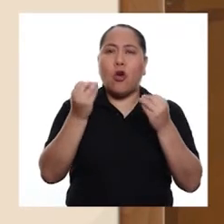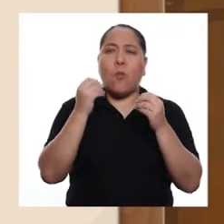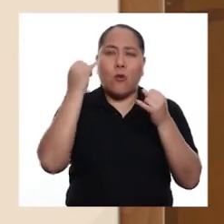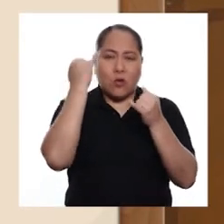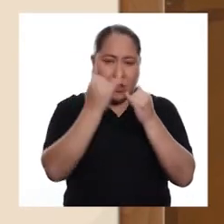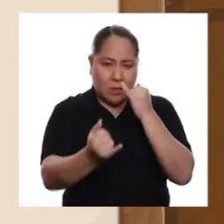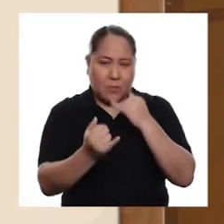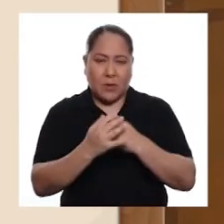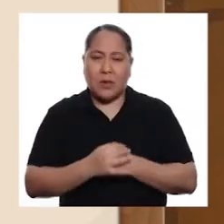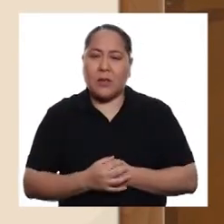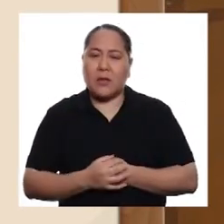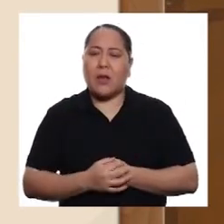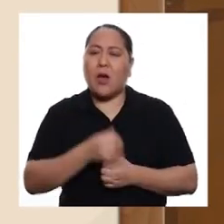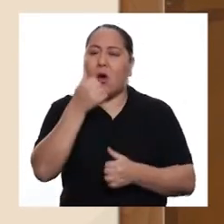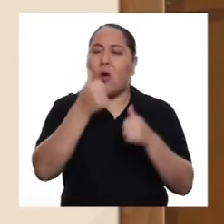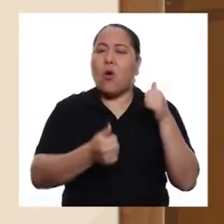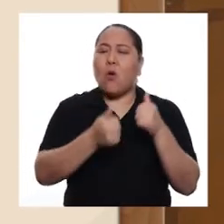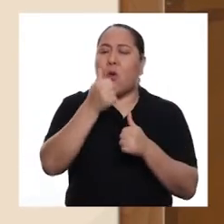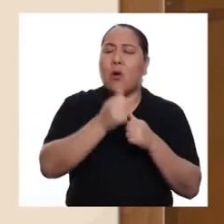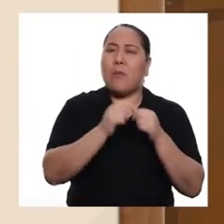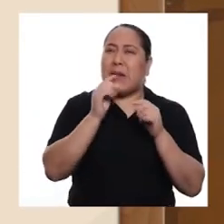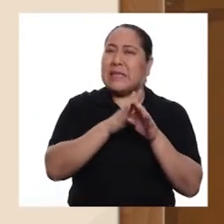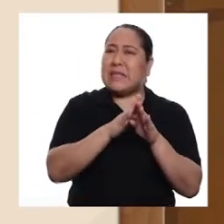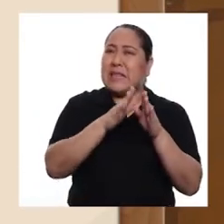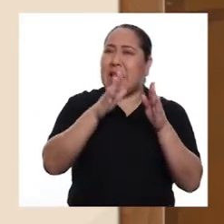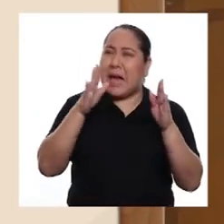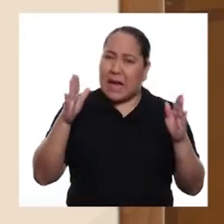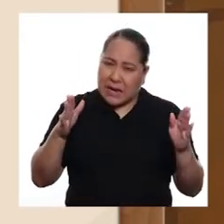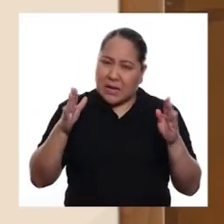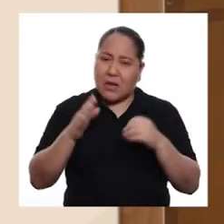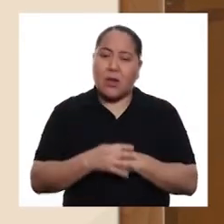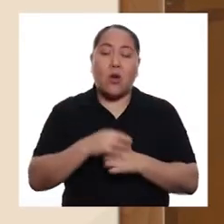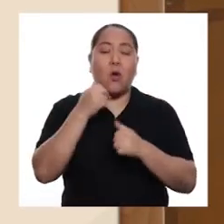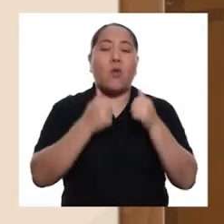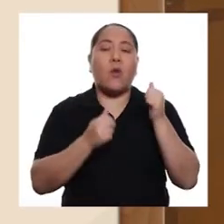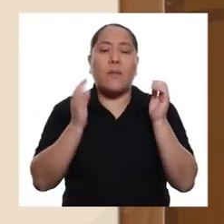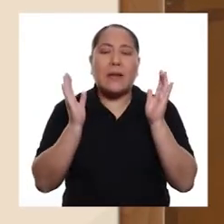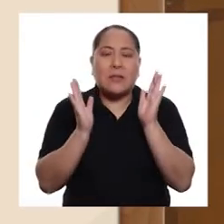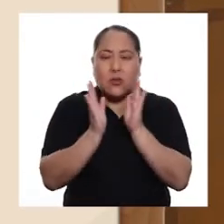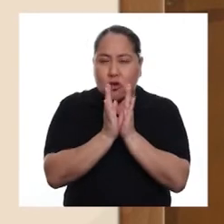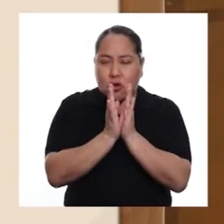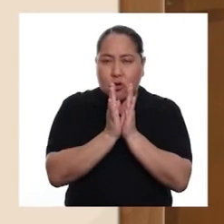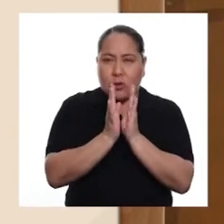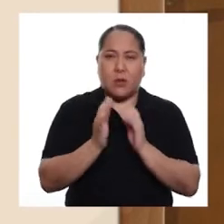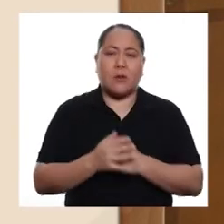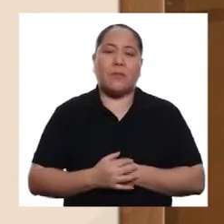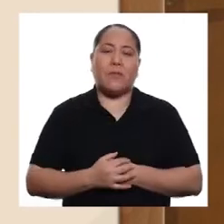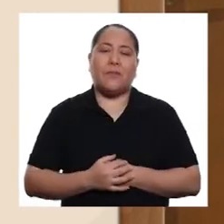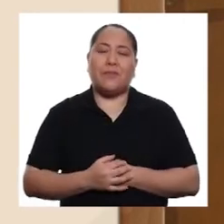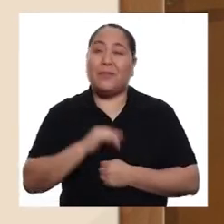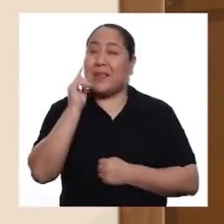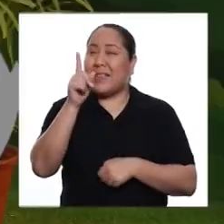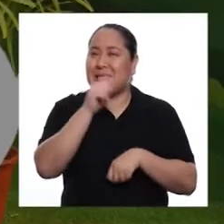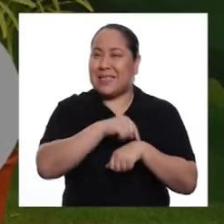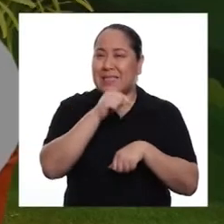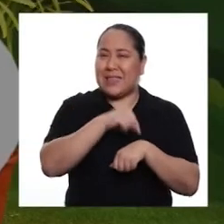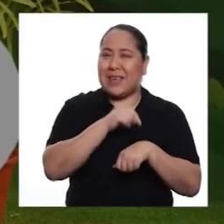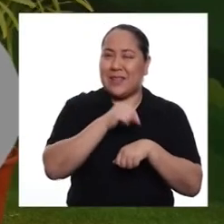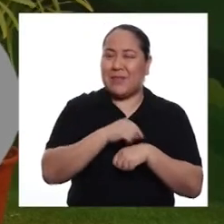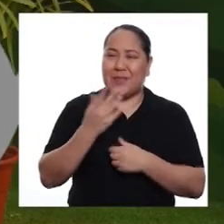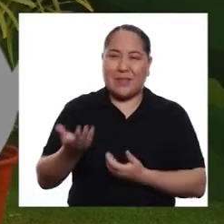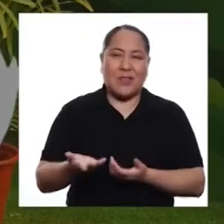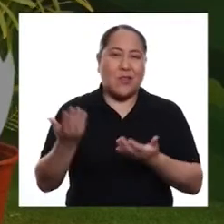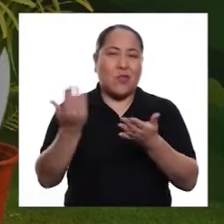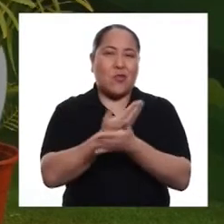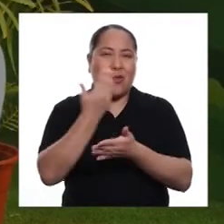¿Cómo termina? ¿Cuál es más larga? ¿Cuál es más corta? Es